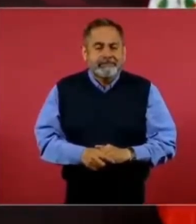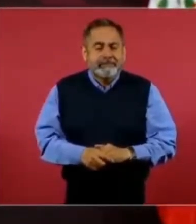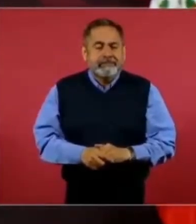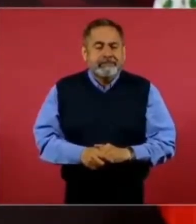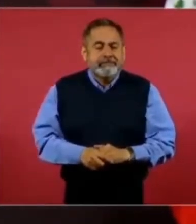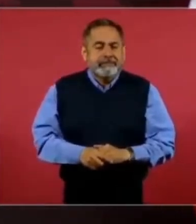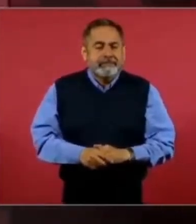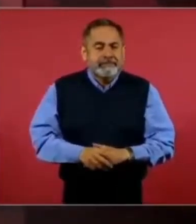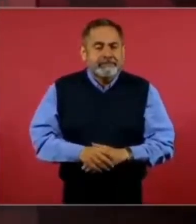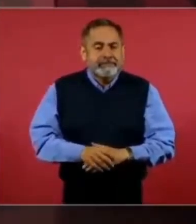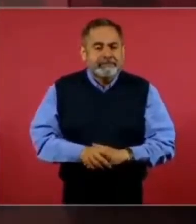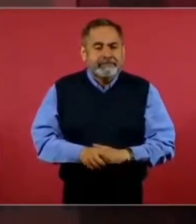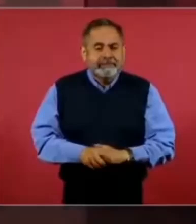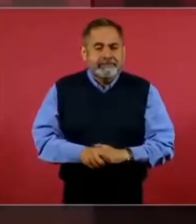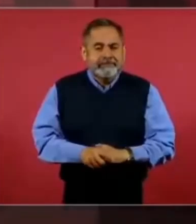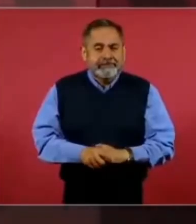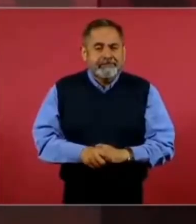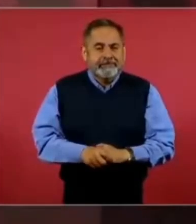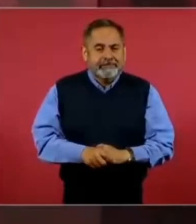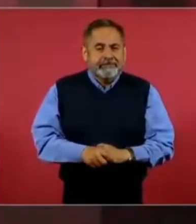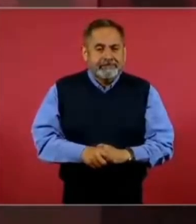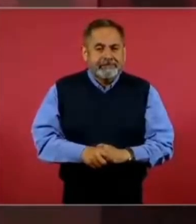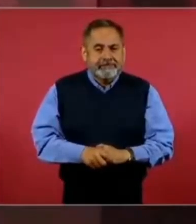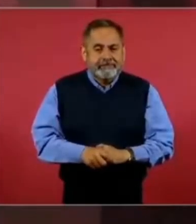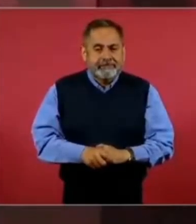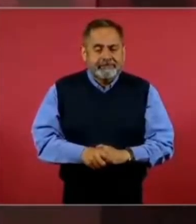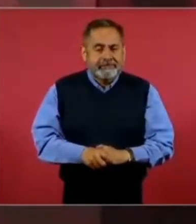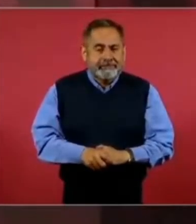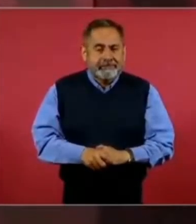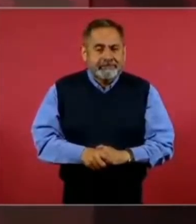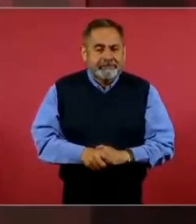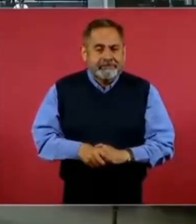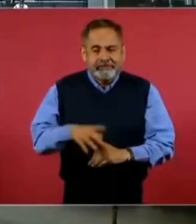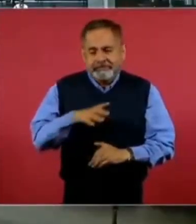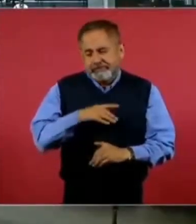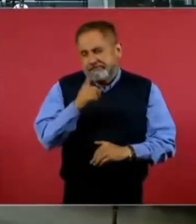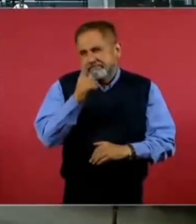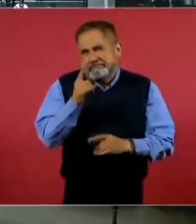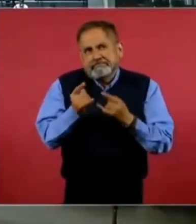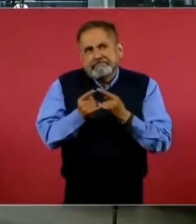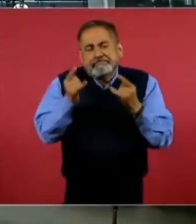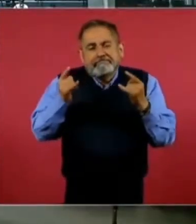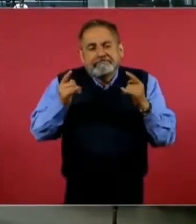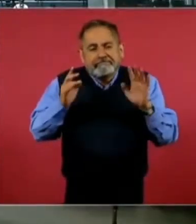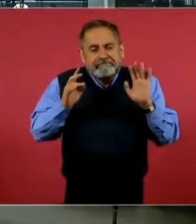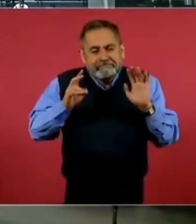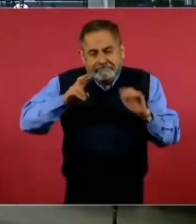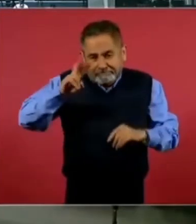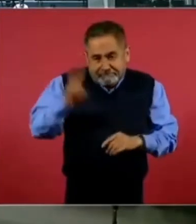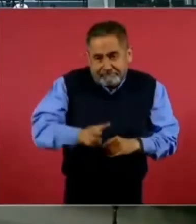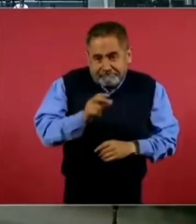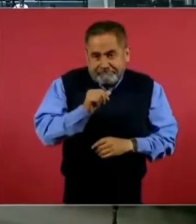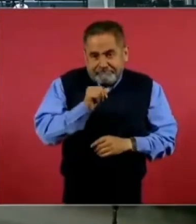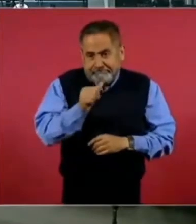Hay una versión no comprobada